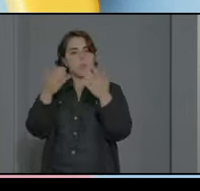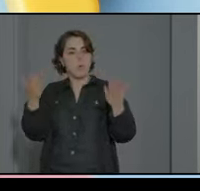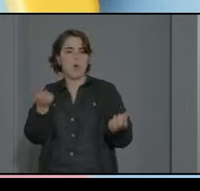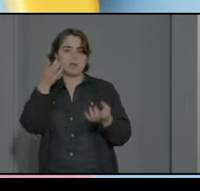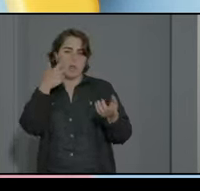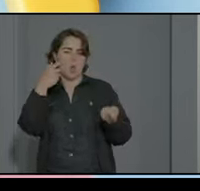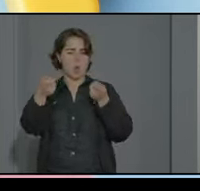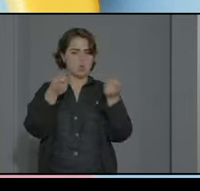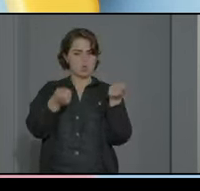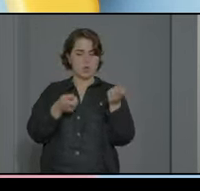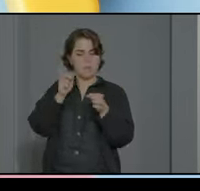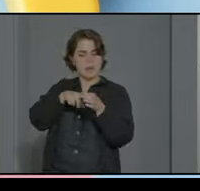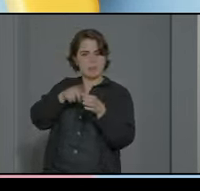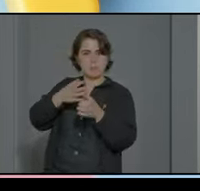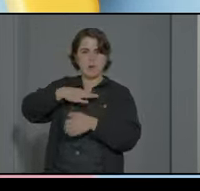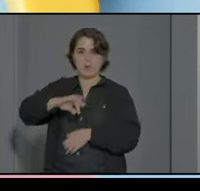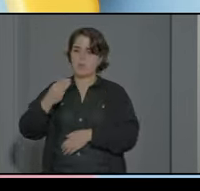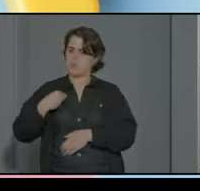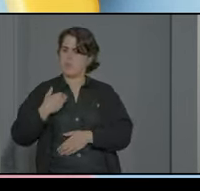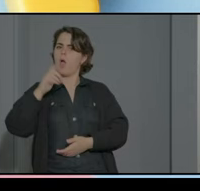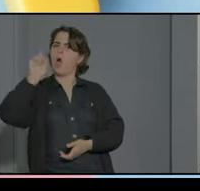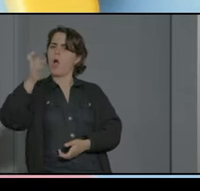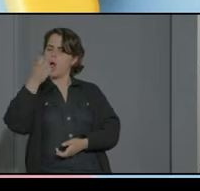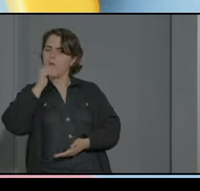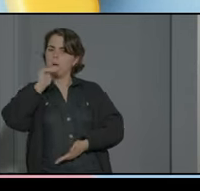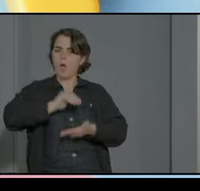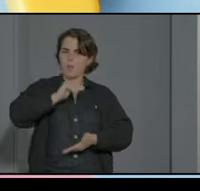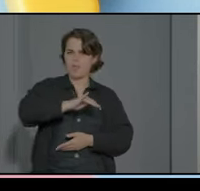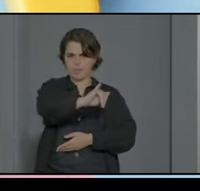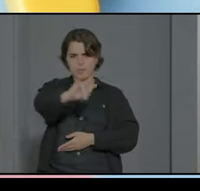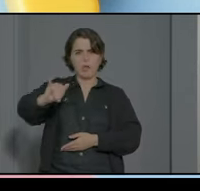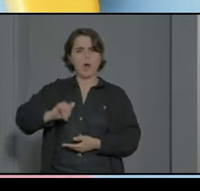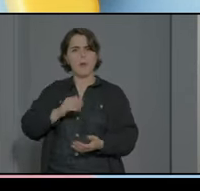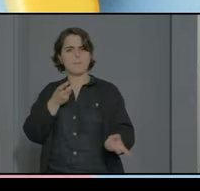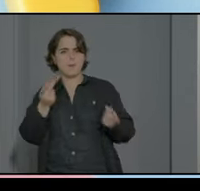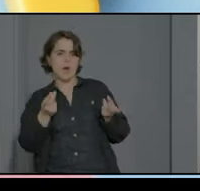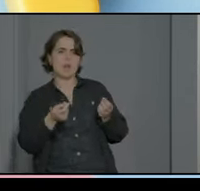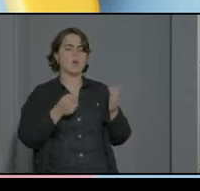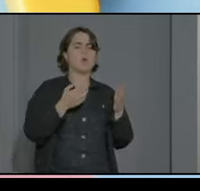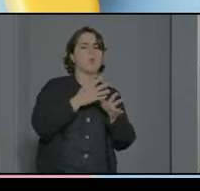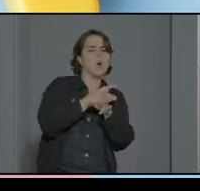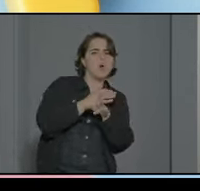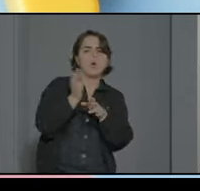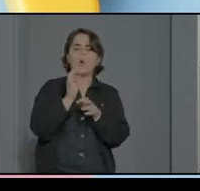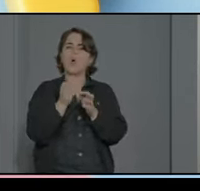en las que nuestros alumnos ya son muy capaces como son bailes juegos o circuitos de educación física